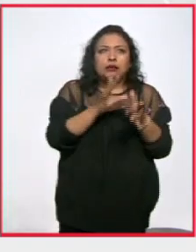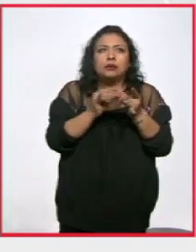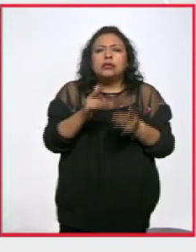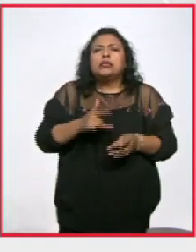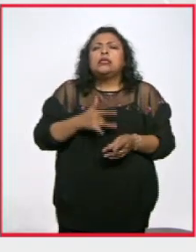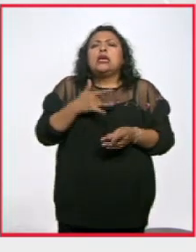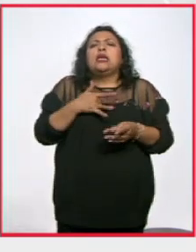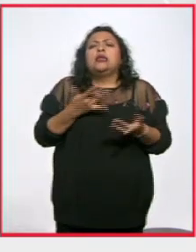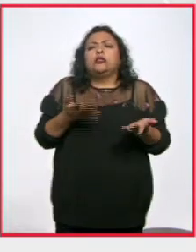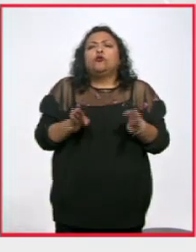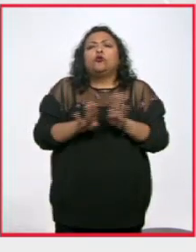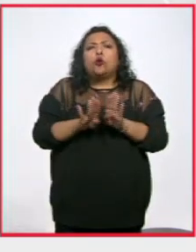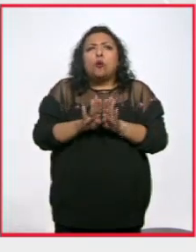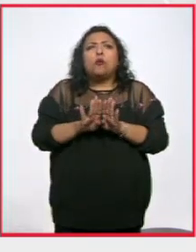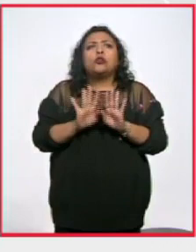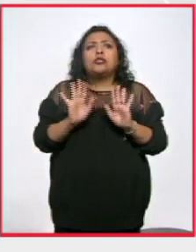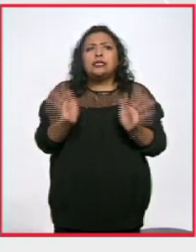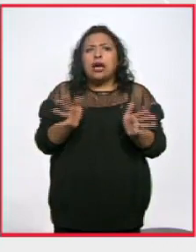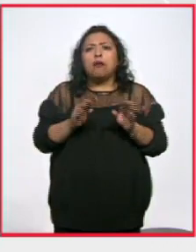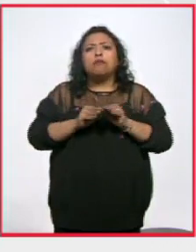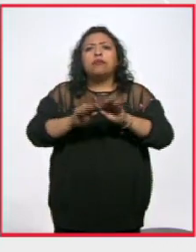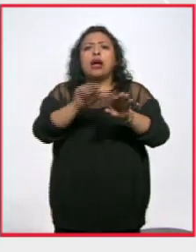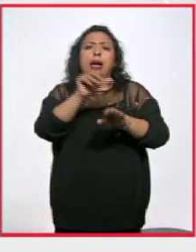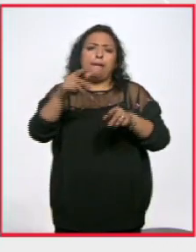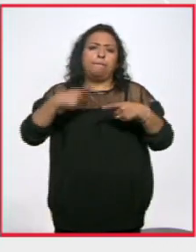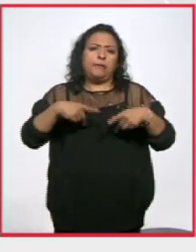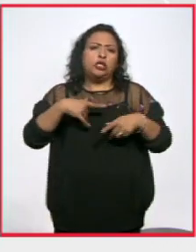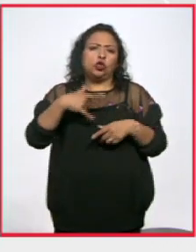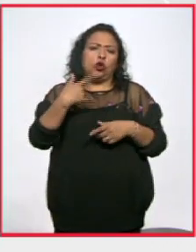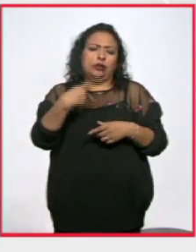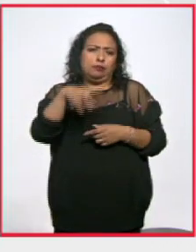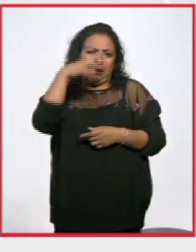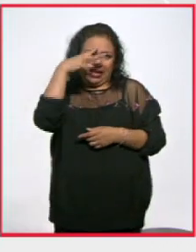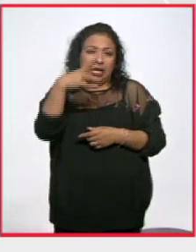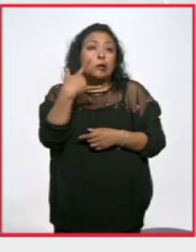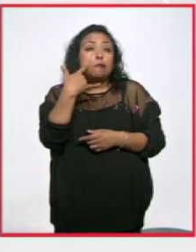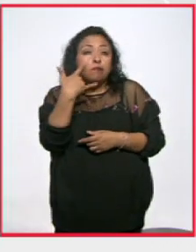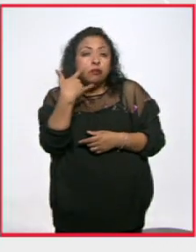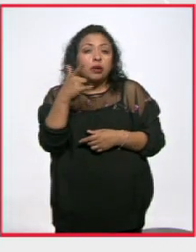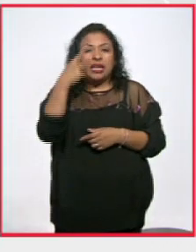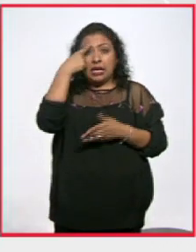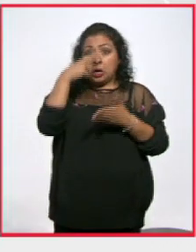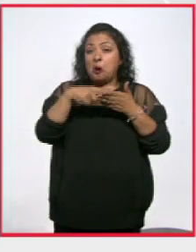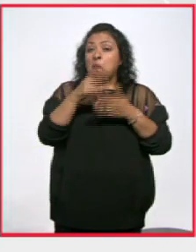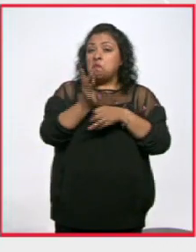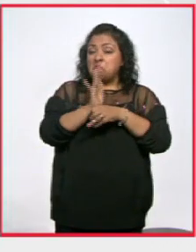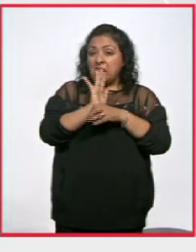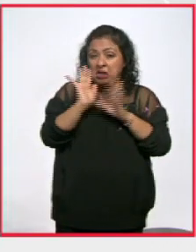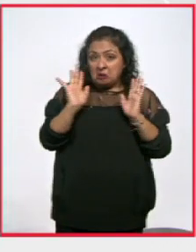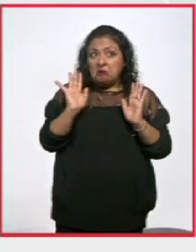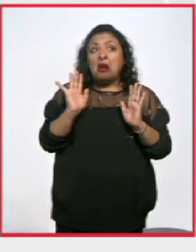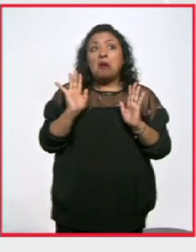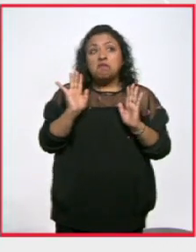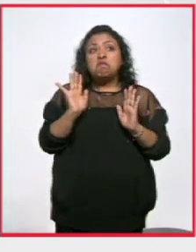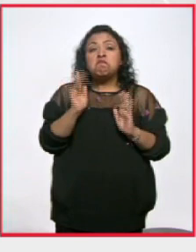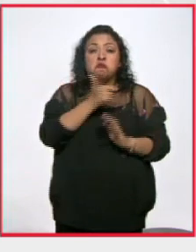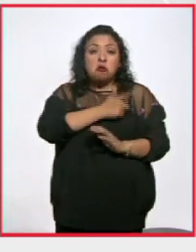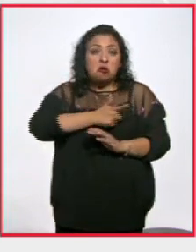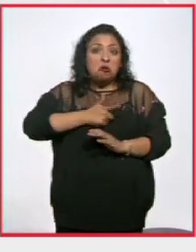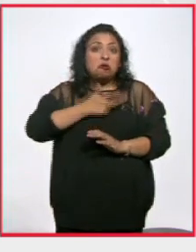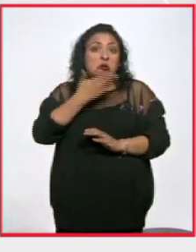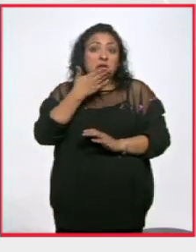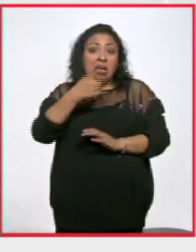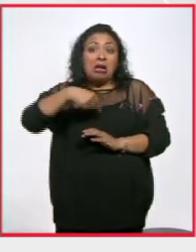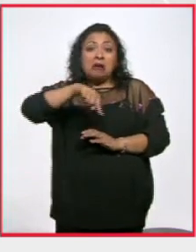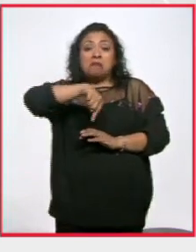te sientes de que justamente llegue al público mexicano, creo que la película ha tenido un recibimiento muy potente